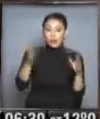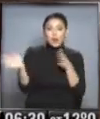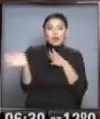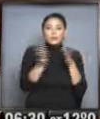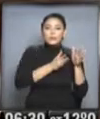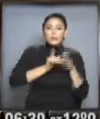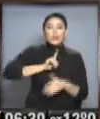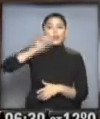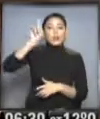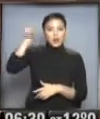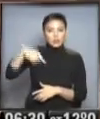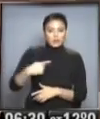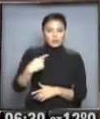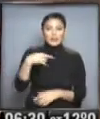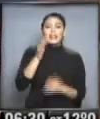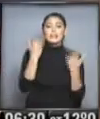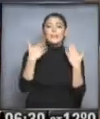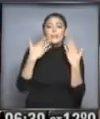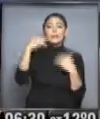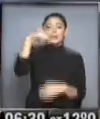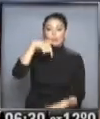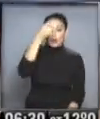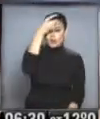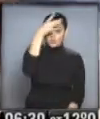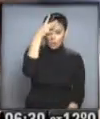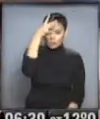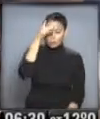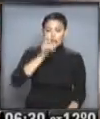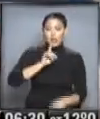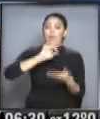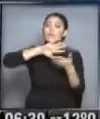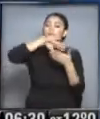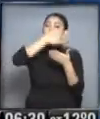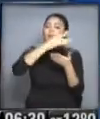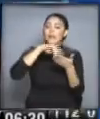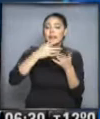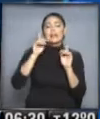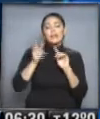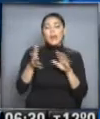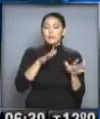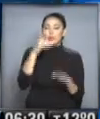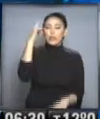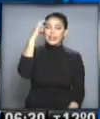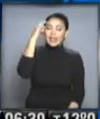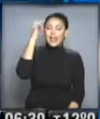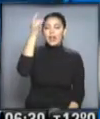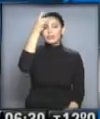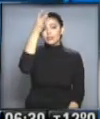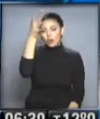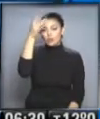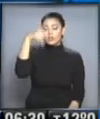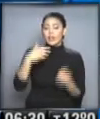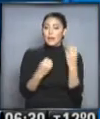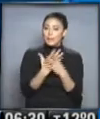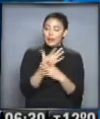del sector norte, 12 grados la temperatura en estos momentos, en áreas urbanas también las temperaturas están entre 10 y 12 grados, una